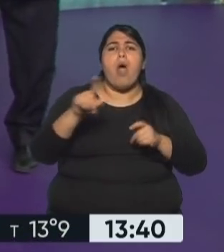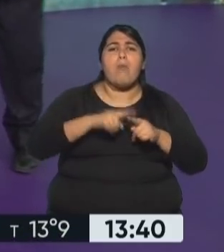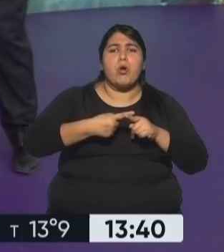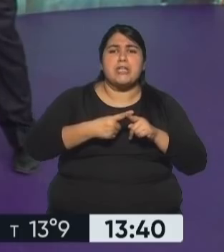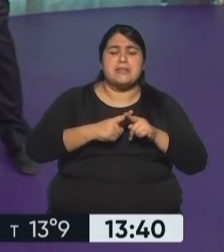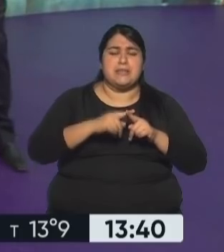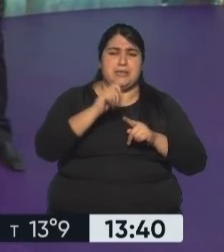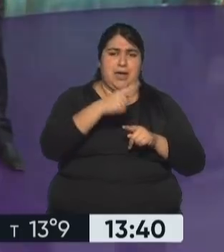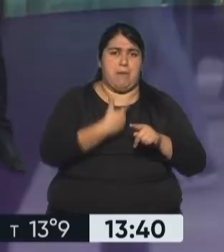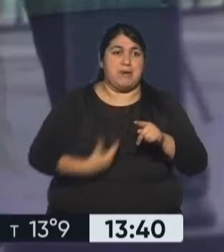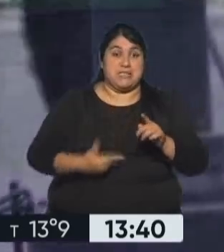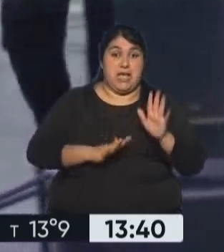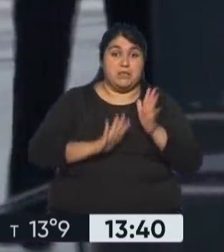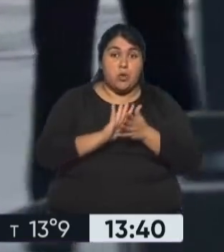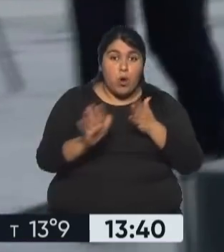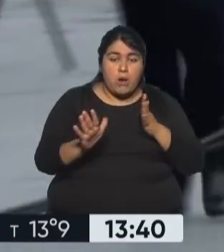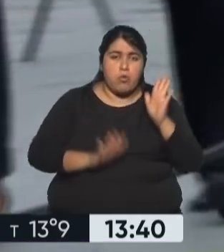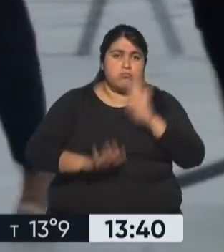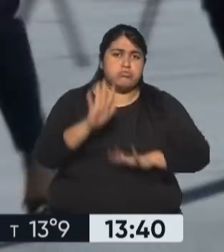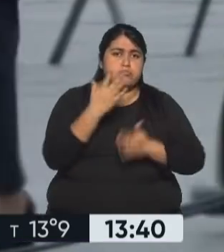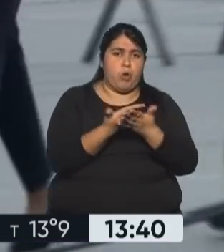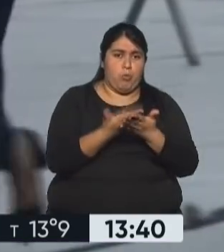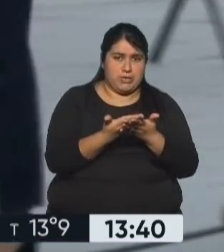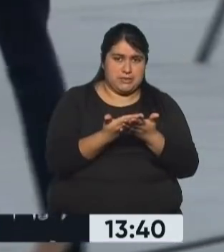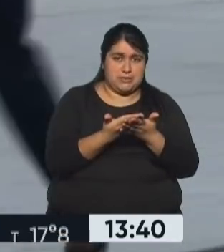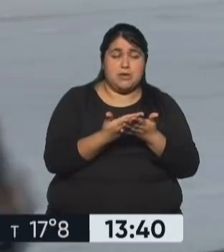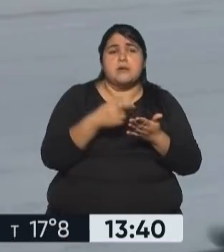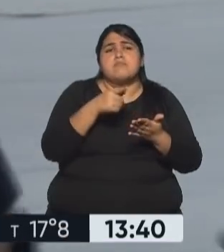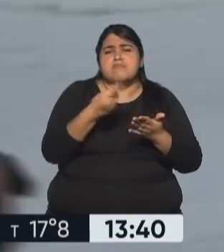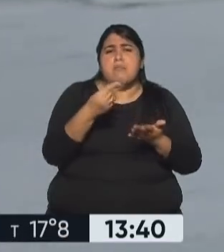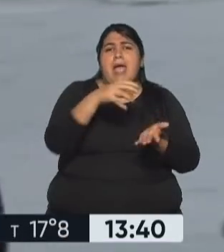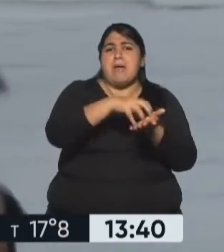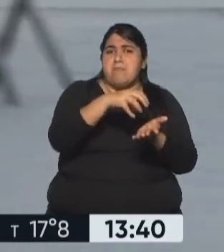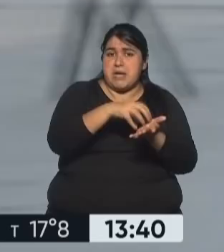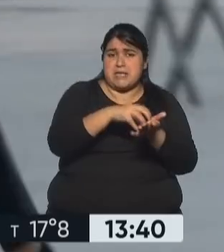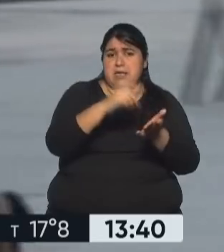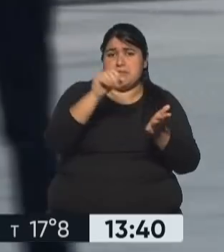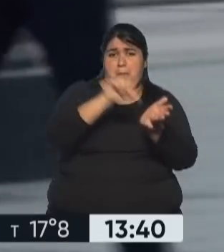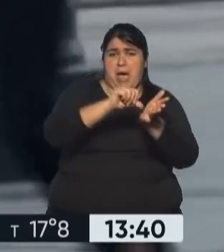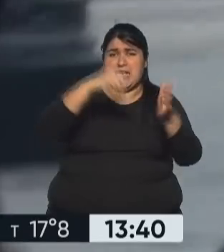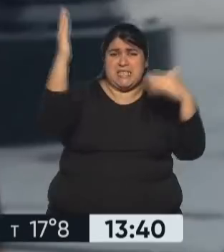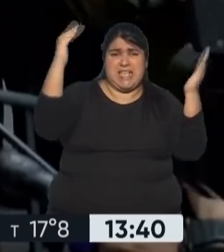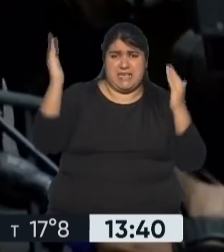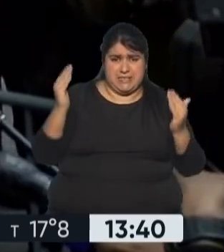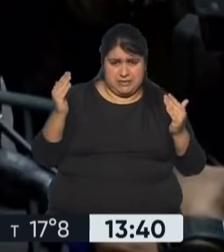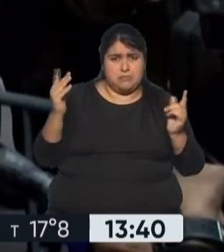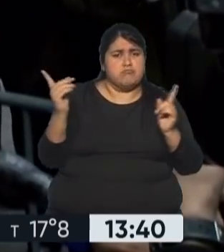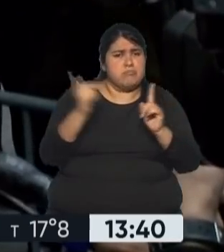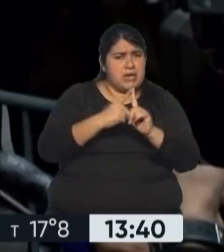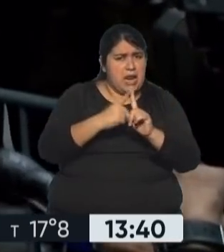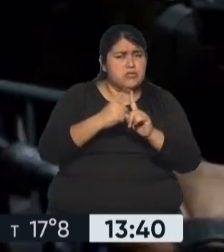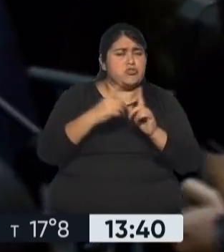que va a desarrollar o va a plantear Pedro Castillo. ¿Por qué? Porque son empresas extranjeras. Hay relaciones económicas